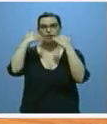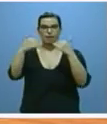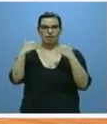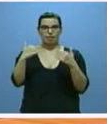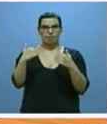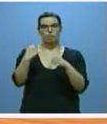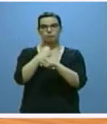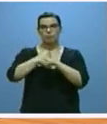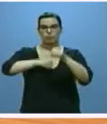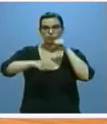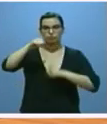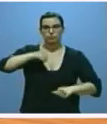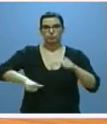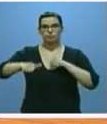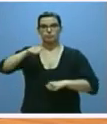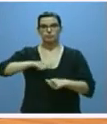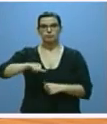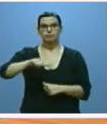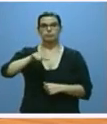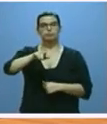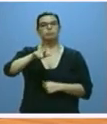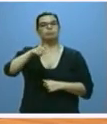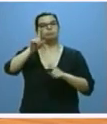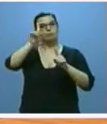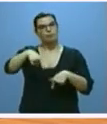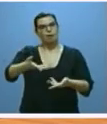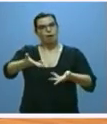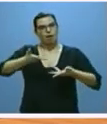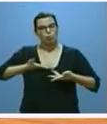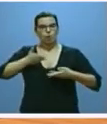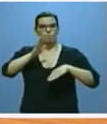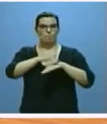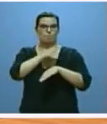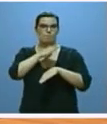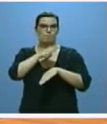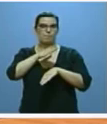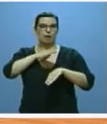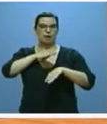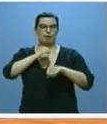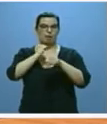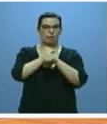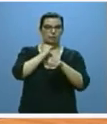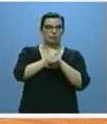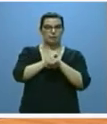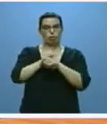quirúrgica pública lo que a su vez también había permitido reducir la actividad concertada.